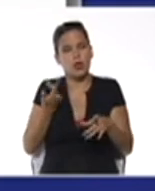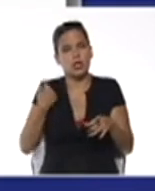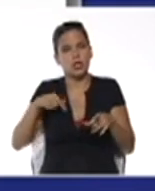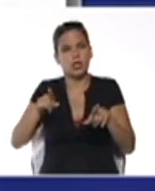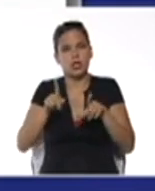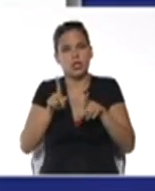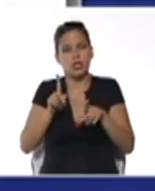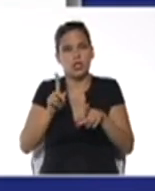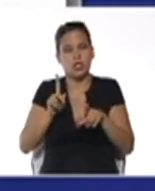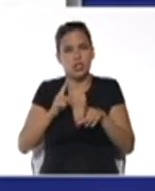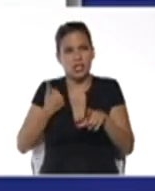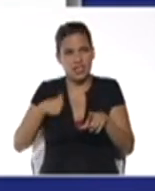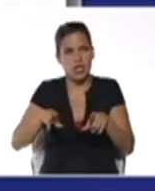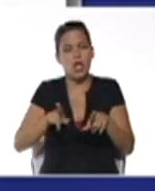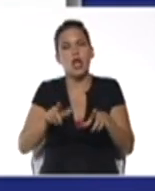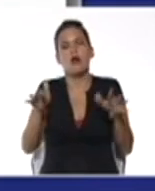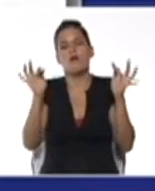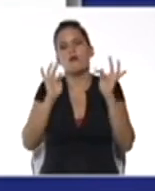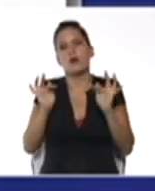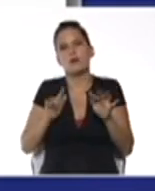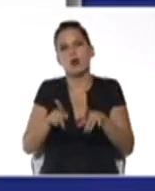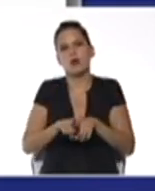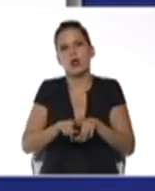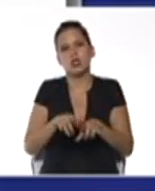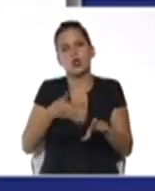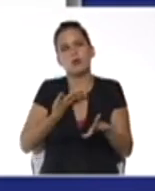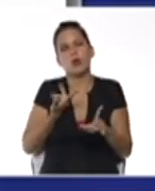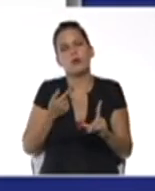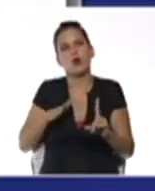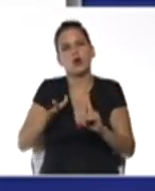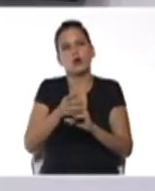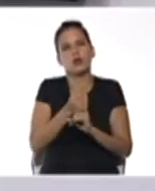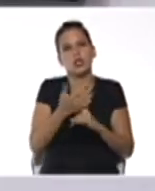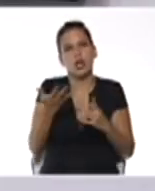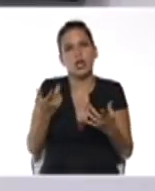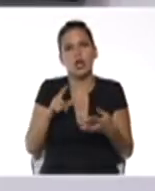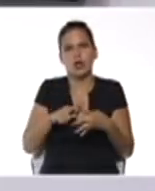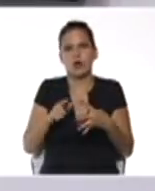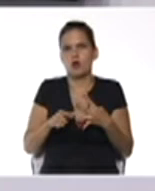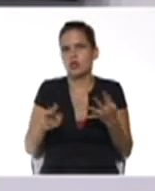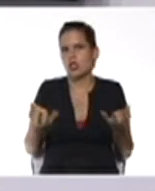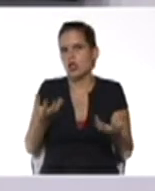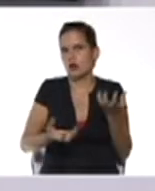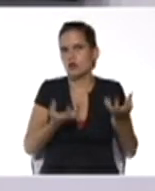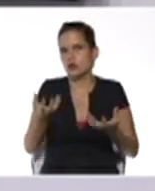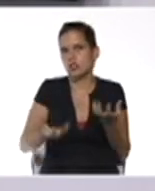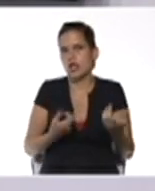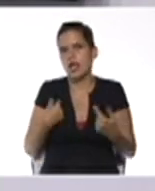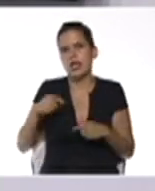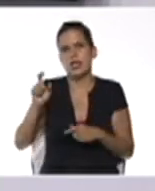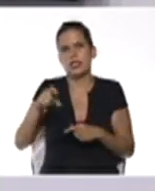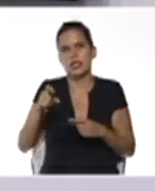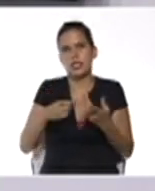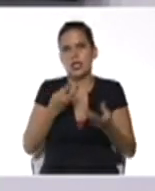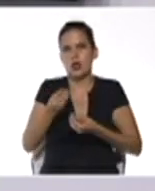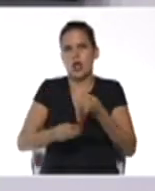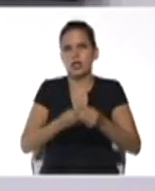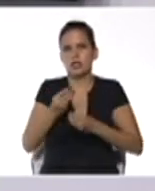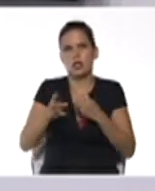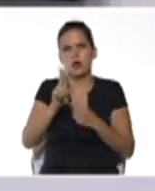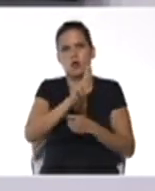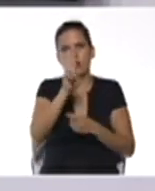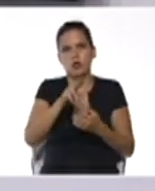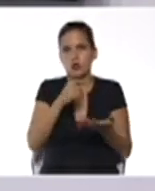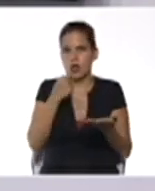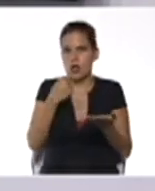formas similares eso lo podemos conseguir en los utensilios de cocina necesario hacer uso de